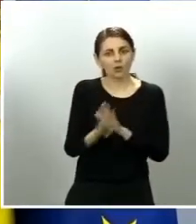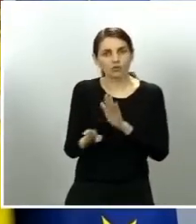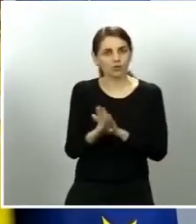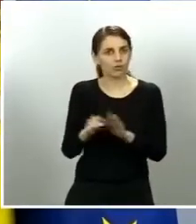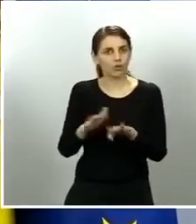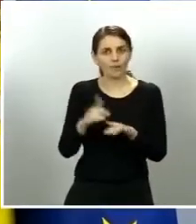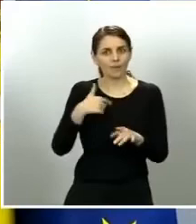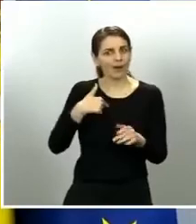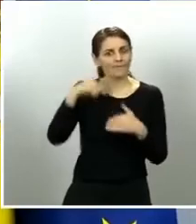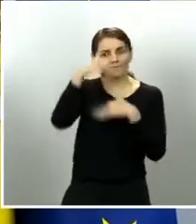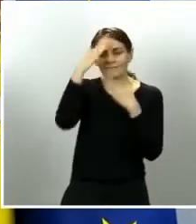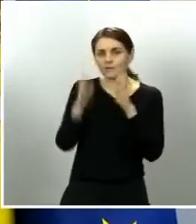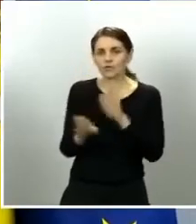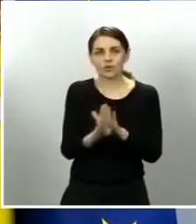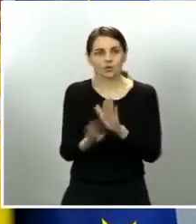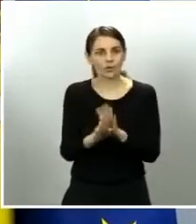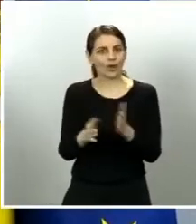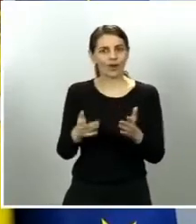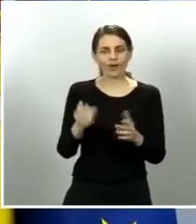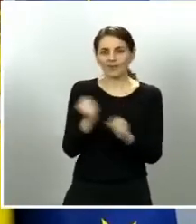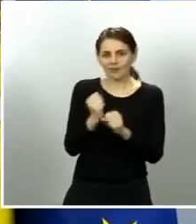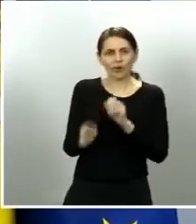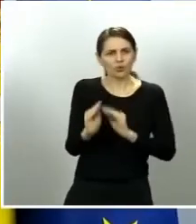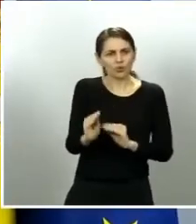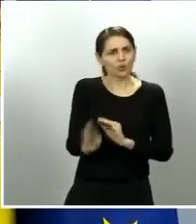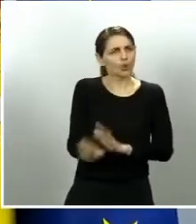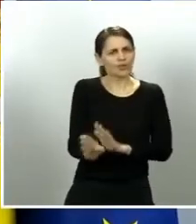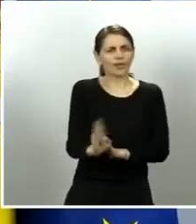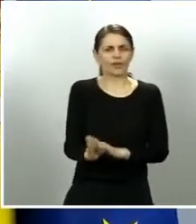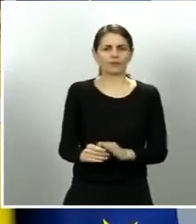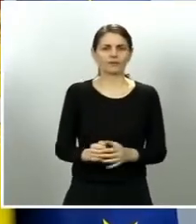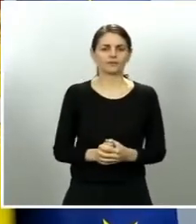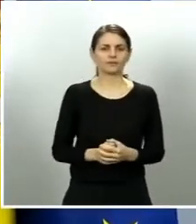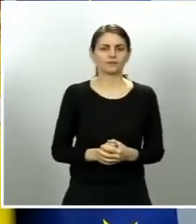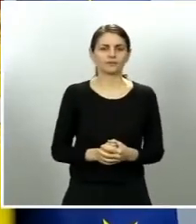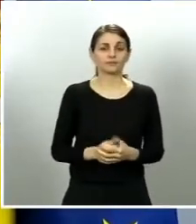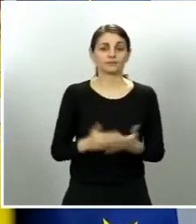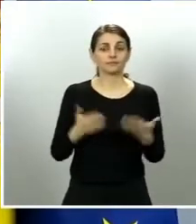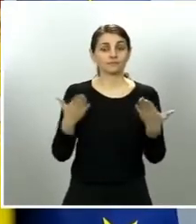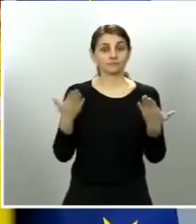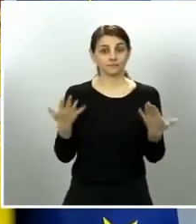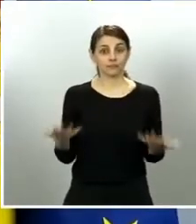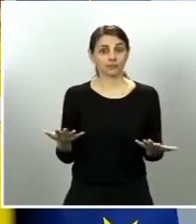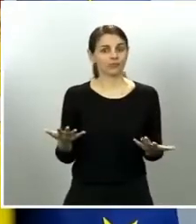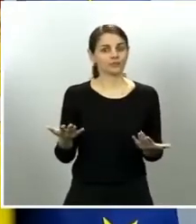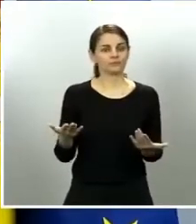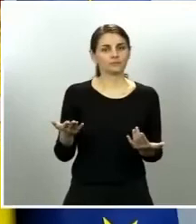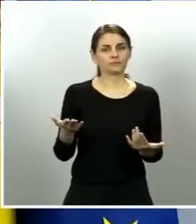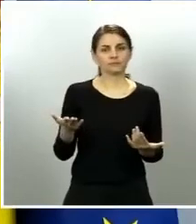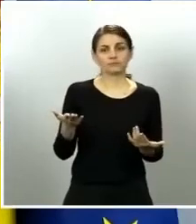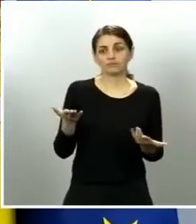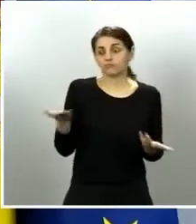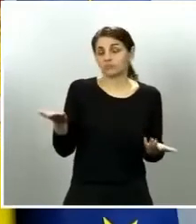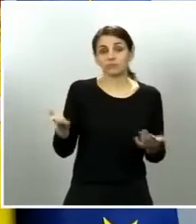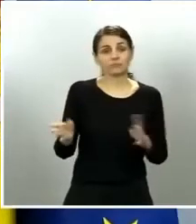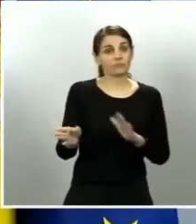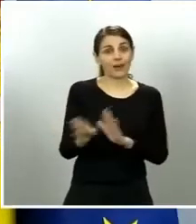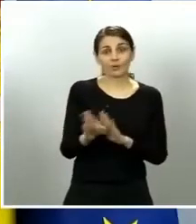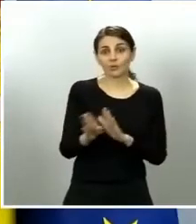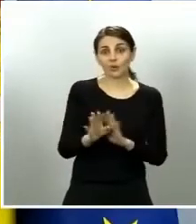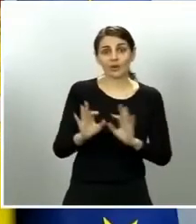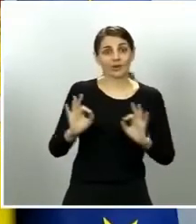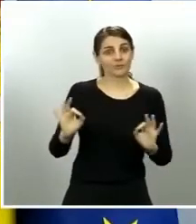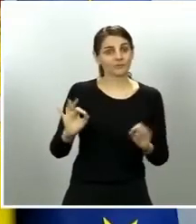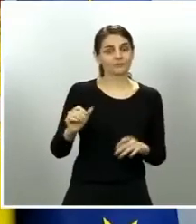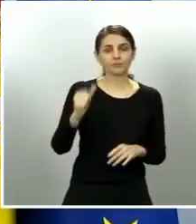les son encomendadas o que les puedan ser encomendadas en esos términos estarán de servicio los agentes los hombres y mujeres